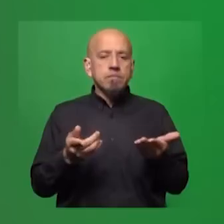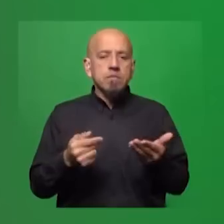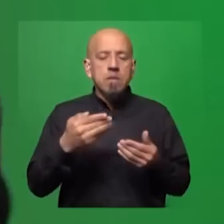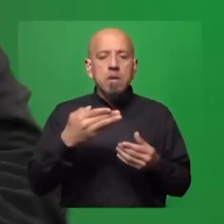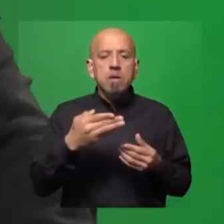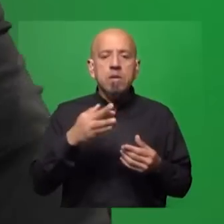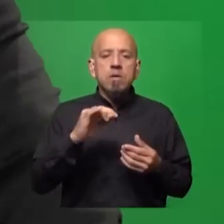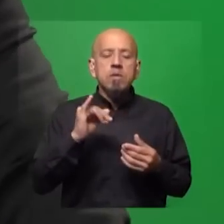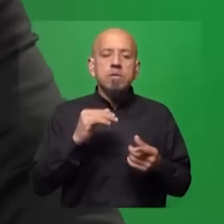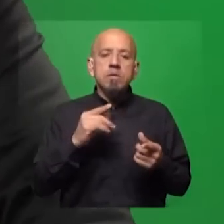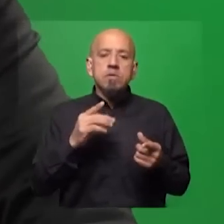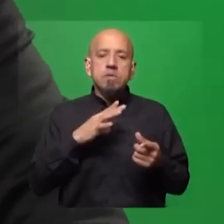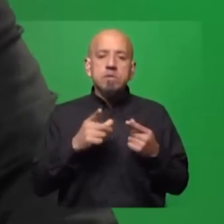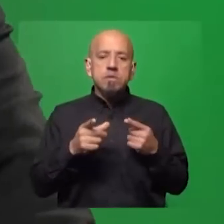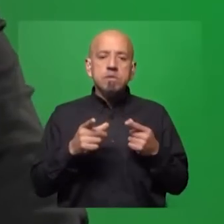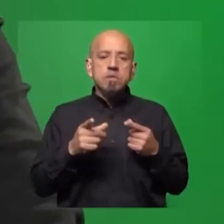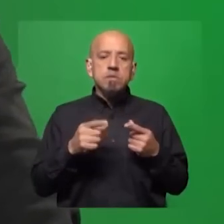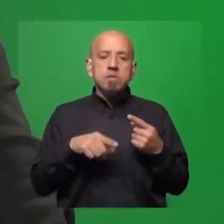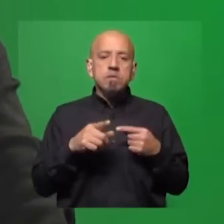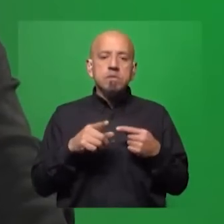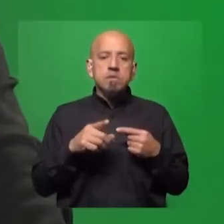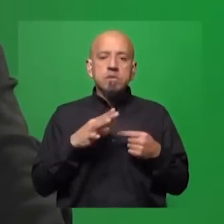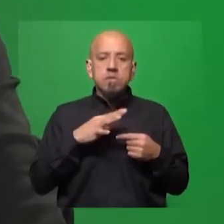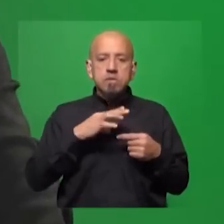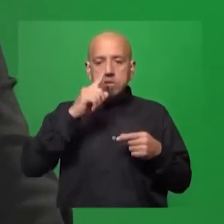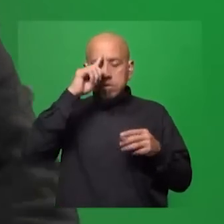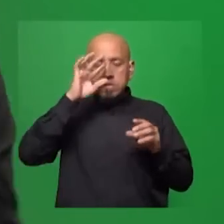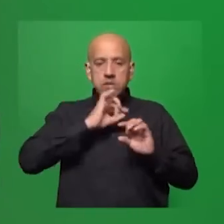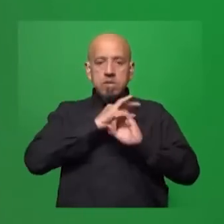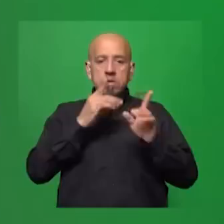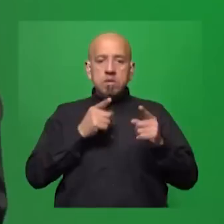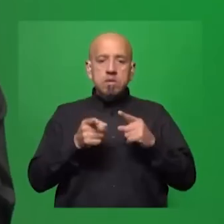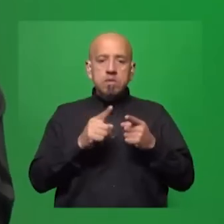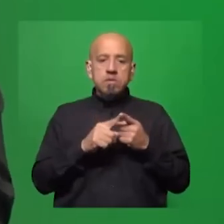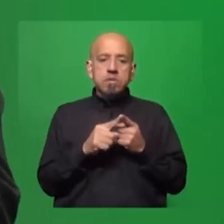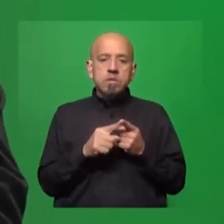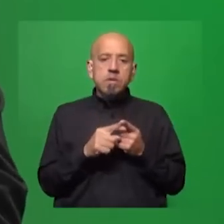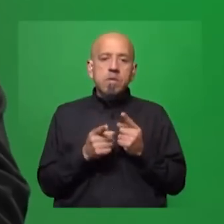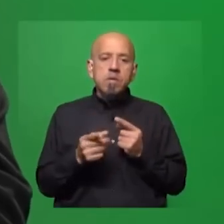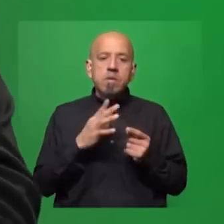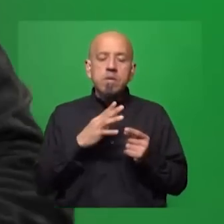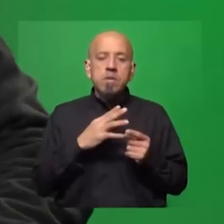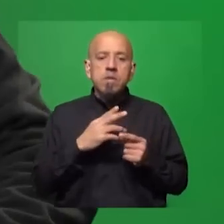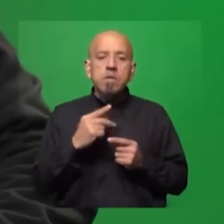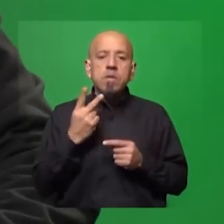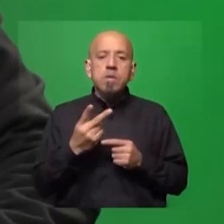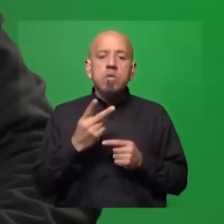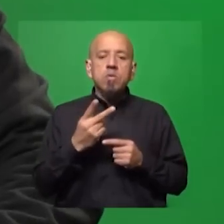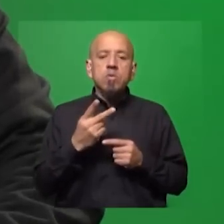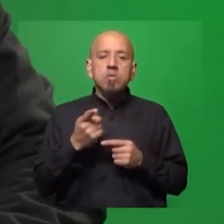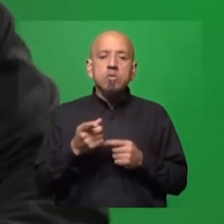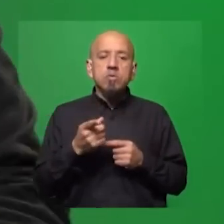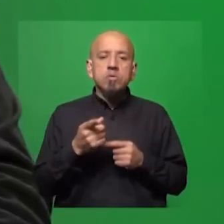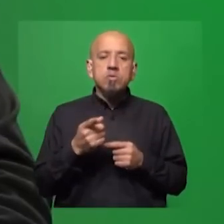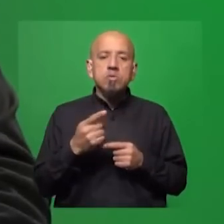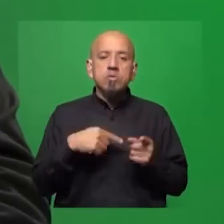tuvieron. Ahora, eso para después, pero está muy claro, en esta pregunta que hacías, Maite, que hay dos sujetos en estos dos continentes